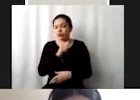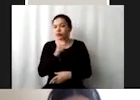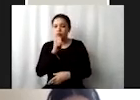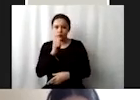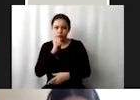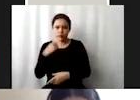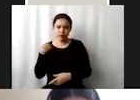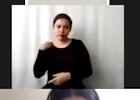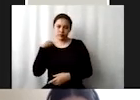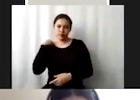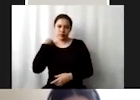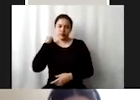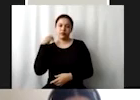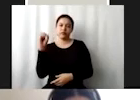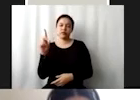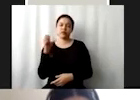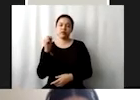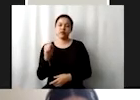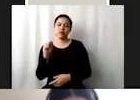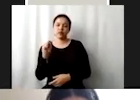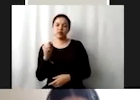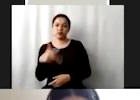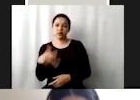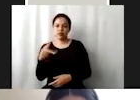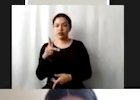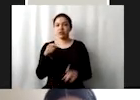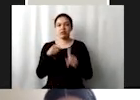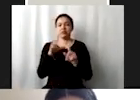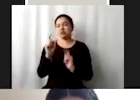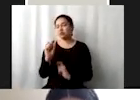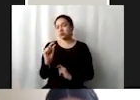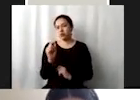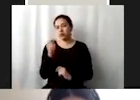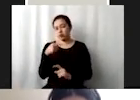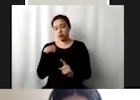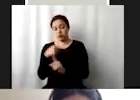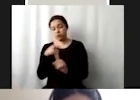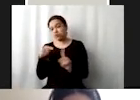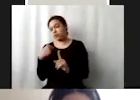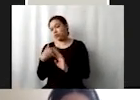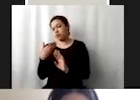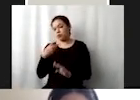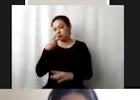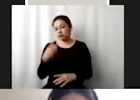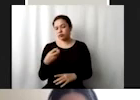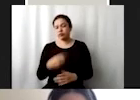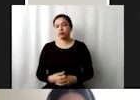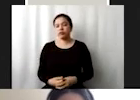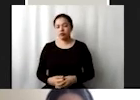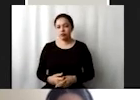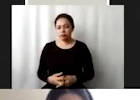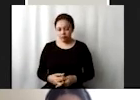-13 en realidad son muy muy pocas pero van a un punto yo les había comentado antes que